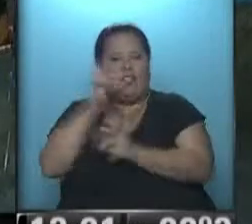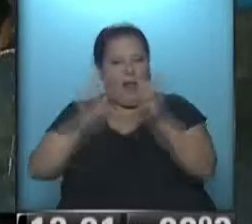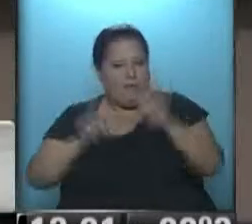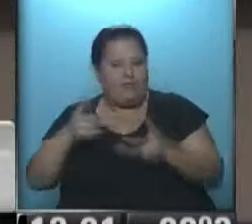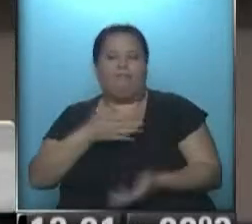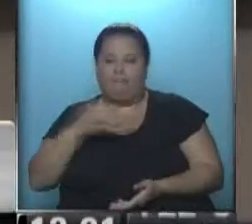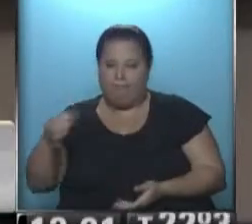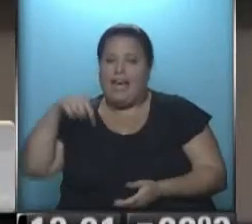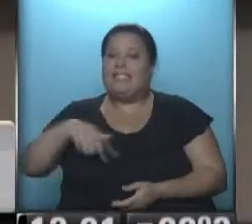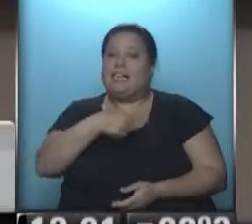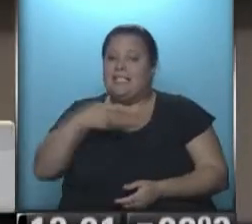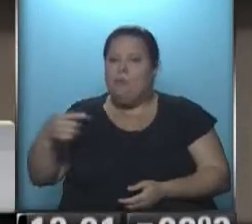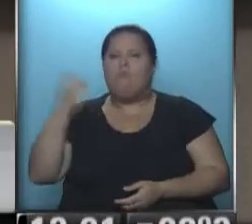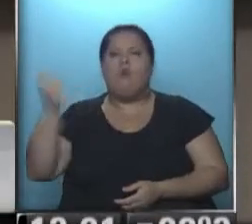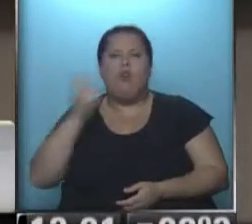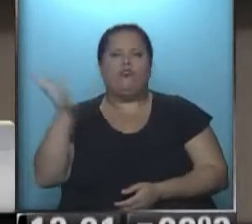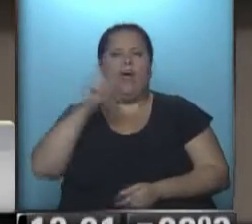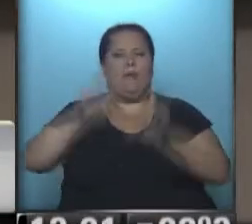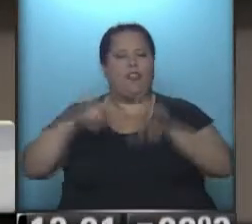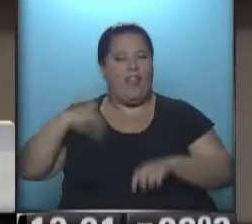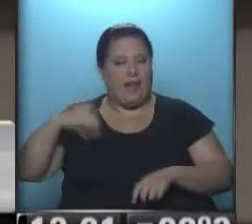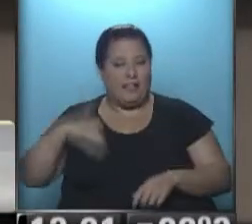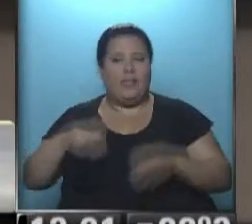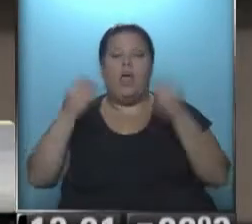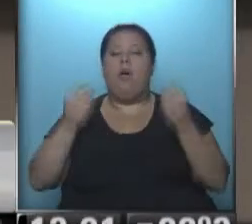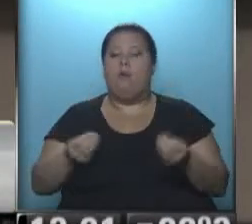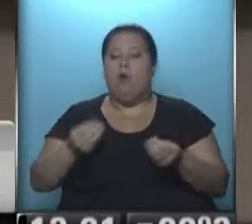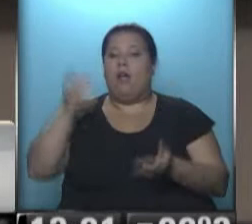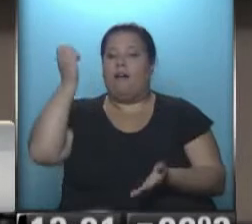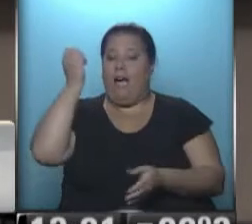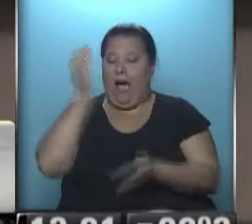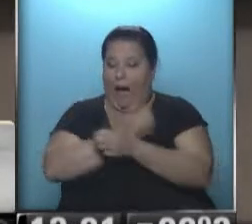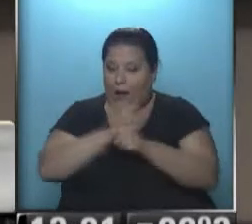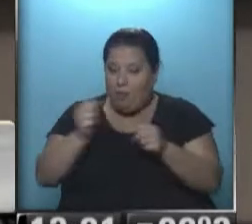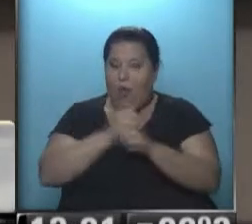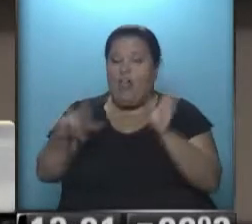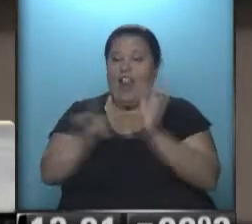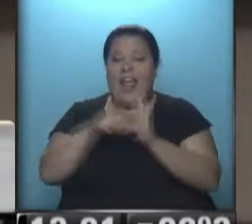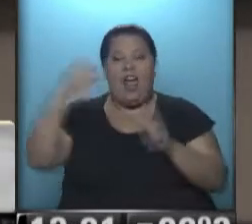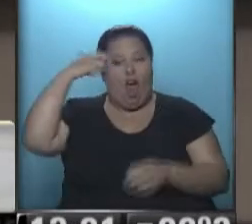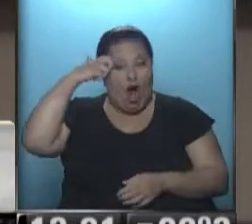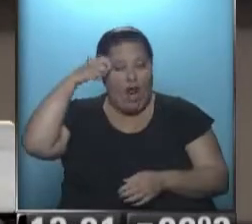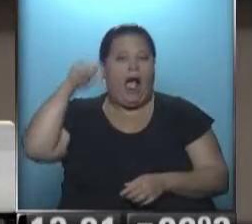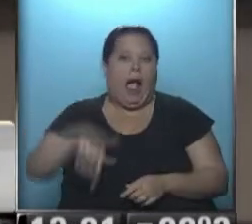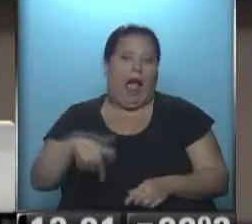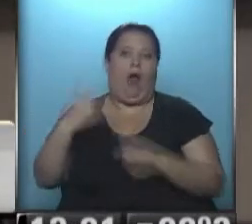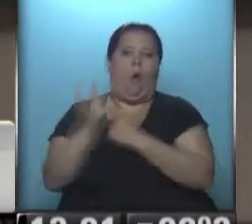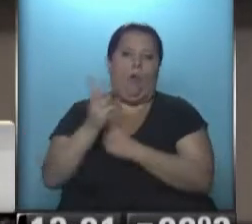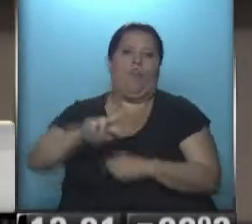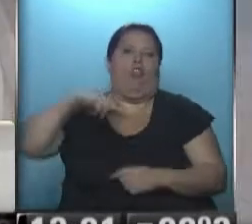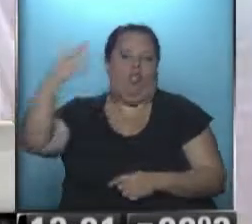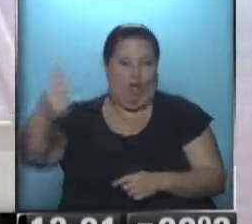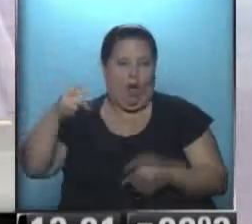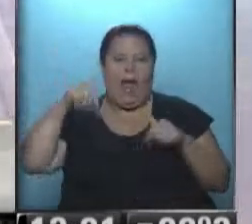Exactamente. Esta semana fue muy importante para todos los argentinos porque a partir de la sanción de las leyes en el Congreso, ahora vamos a estar mucho más protegidos